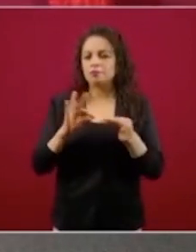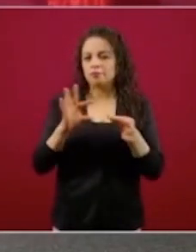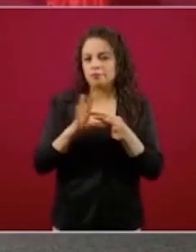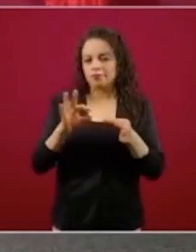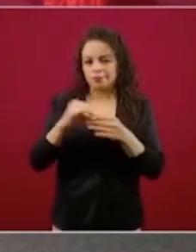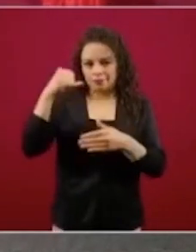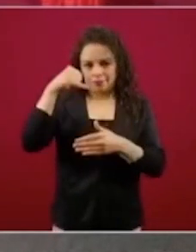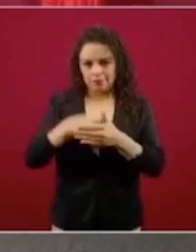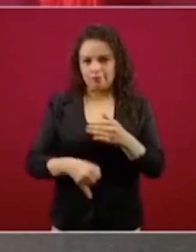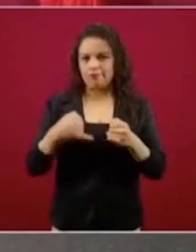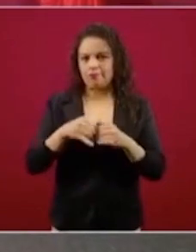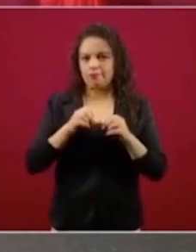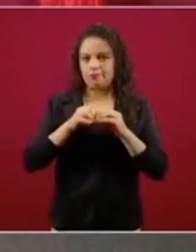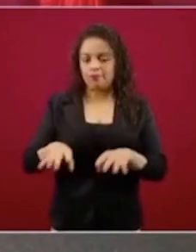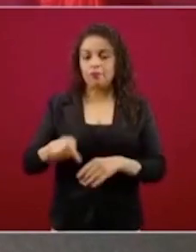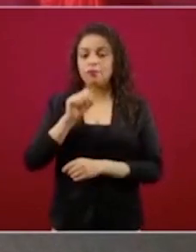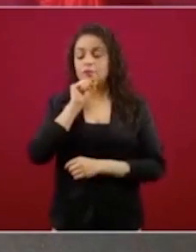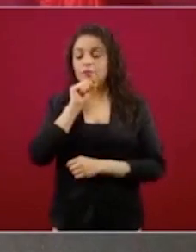vivienda.